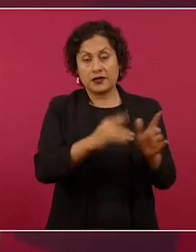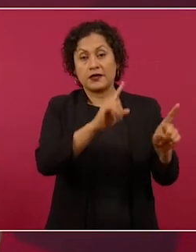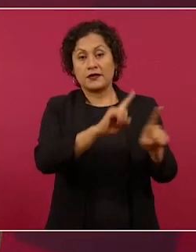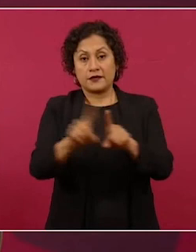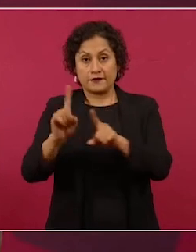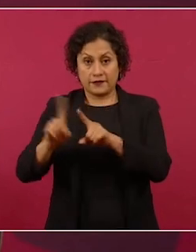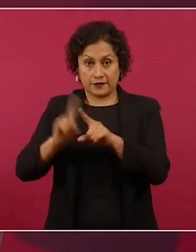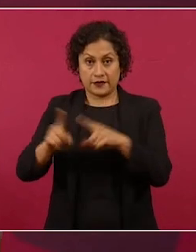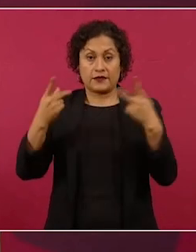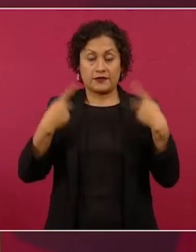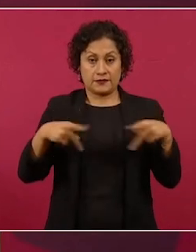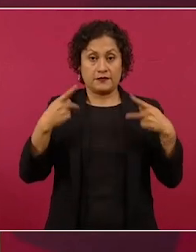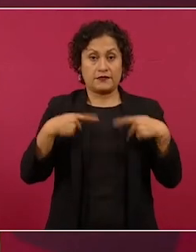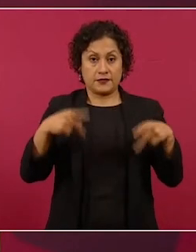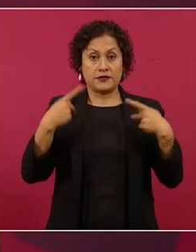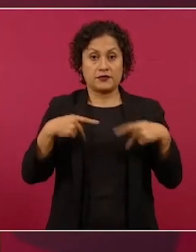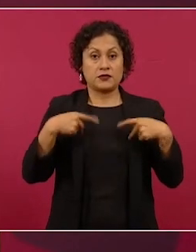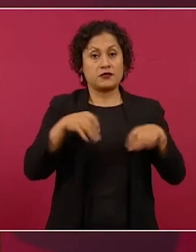trabajadores del sector salud,